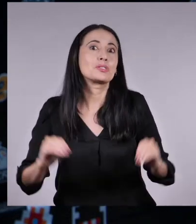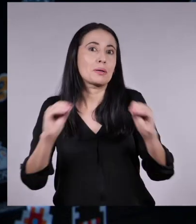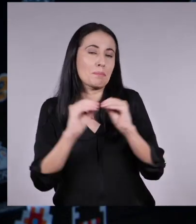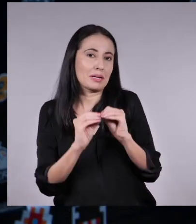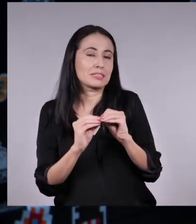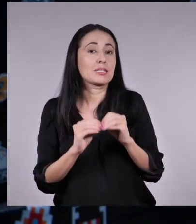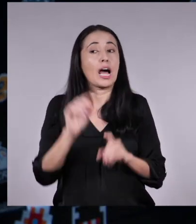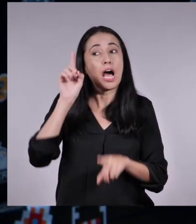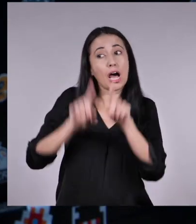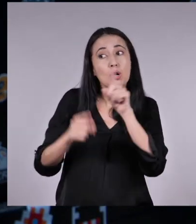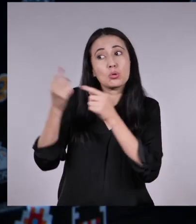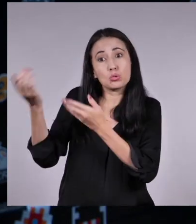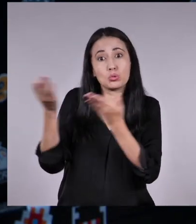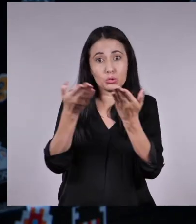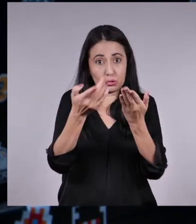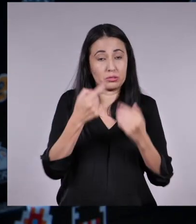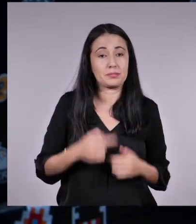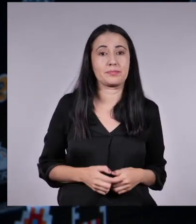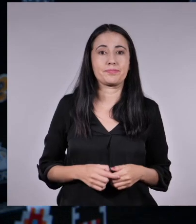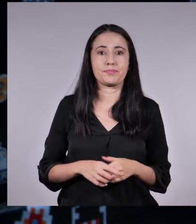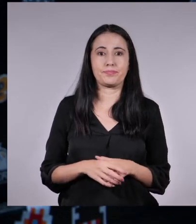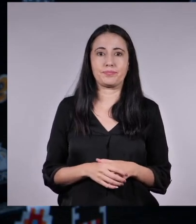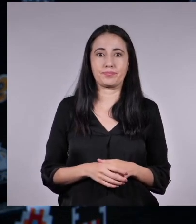de ellos también les guste a ustedes.